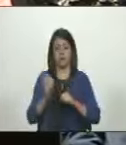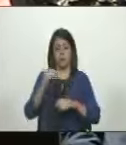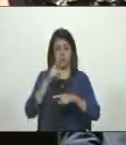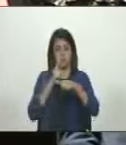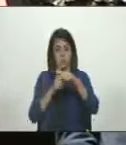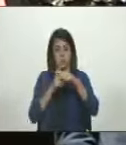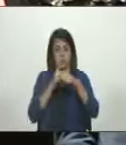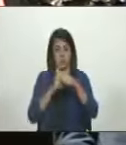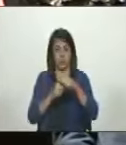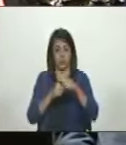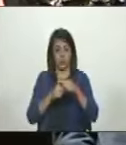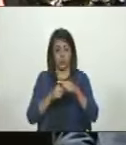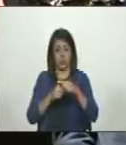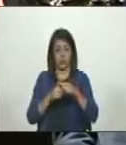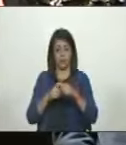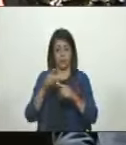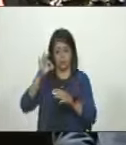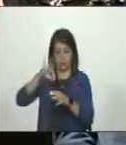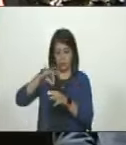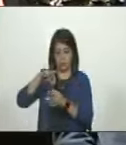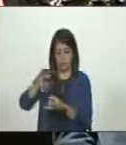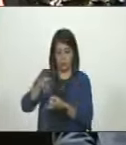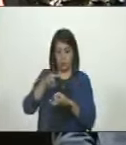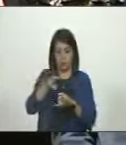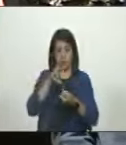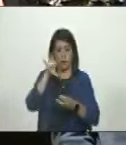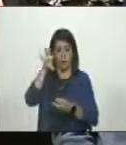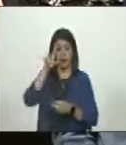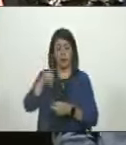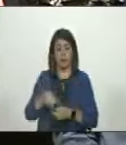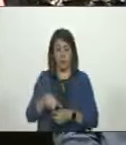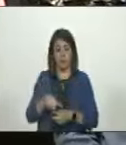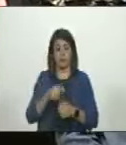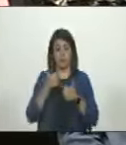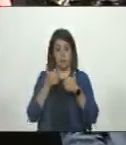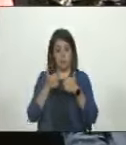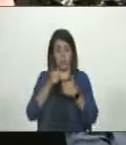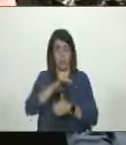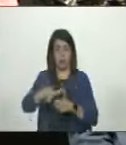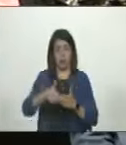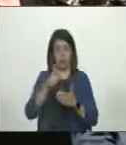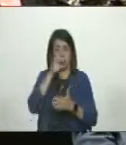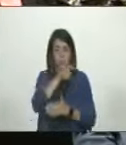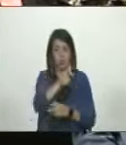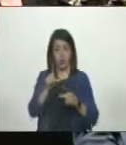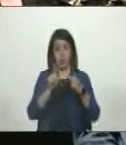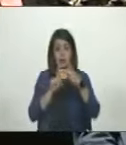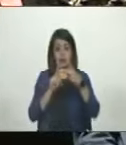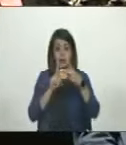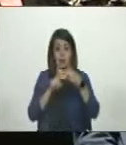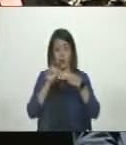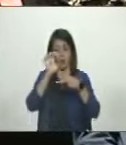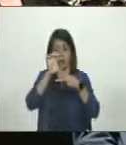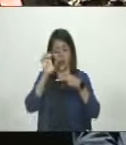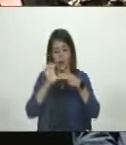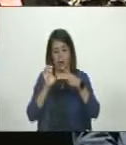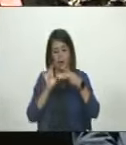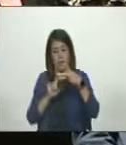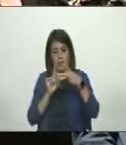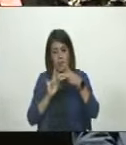positivamente no solamente en los ingresos fiscales del país sino en el bienestar en nuestros pueblos. un segundo elemento que